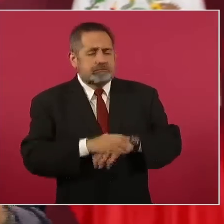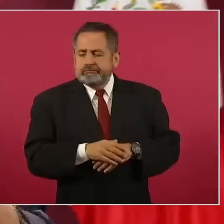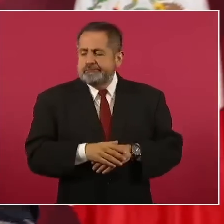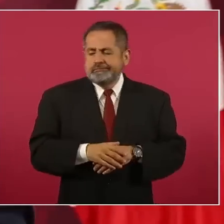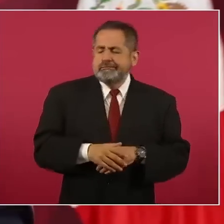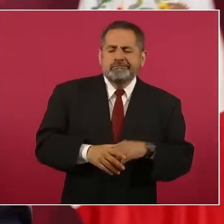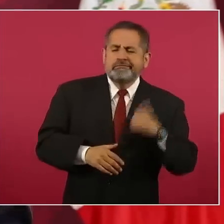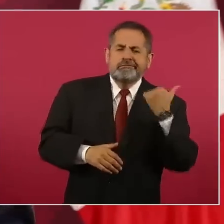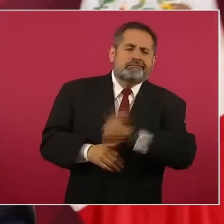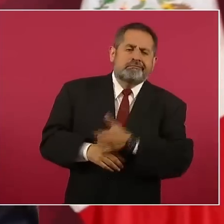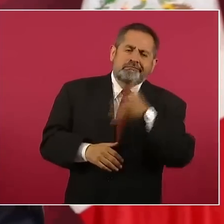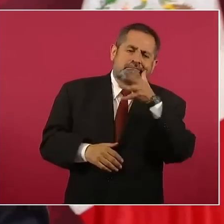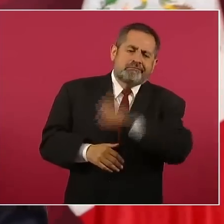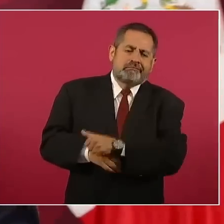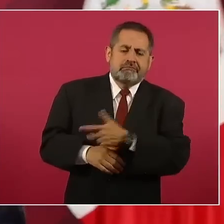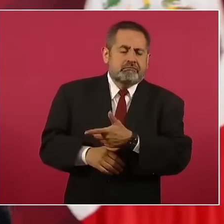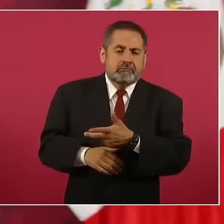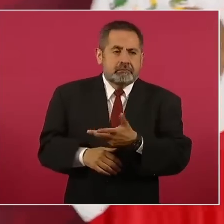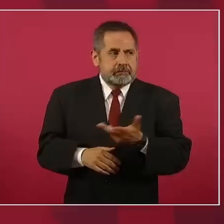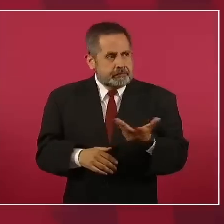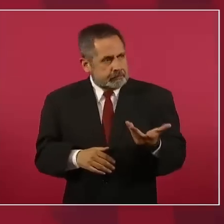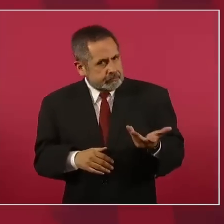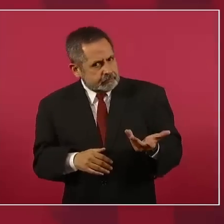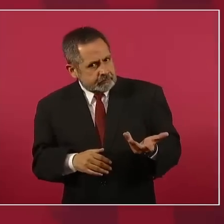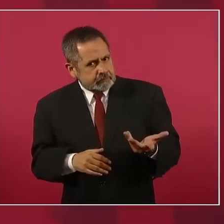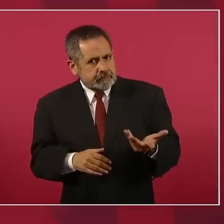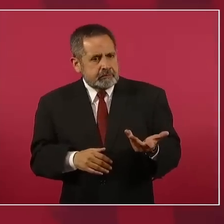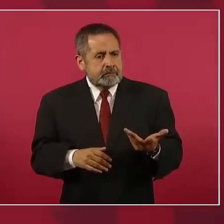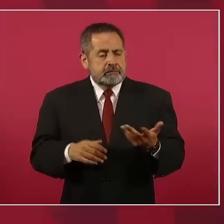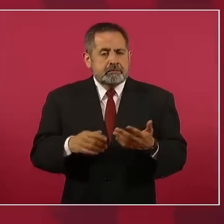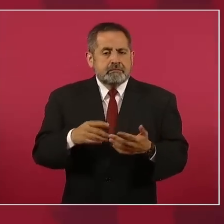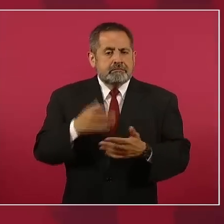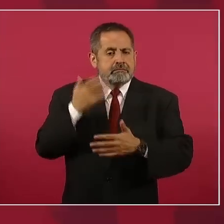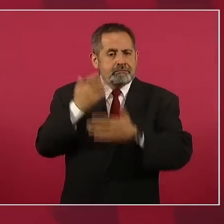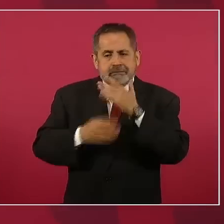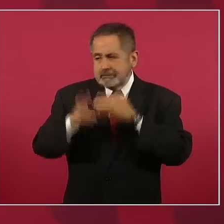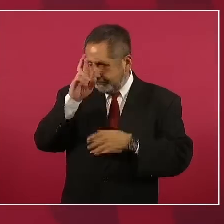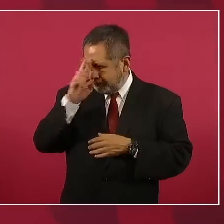propicia violación de derechos humanos,